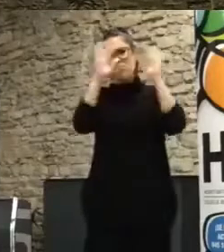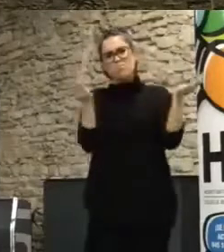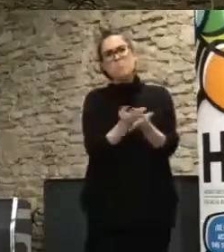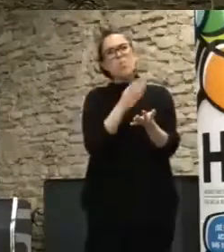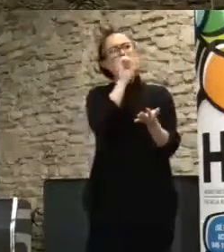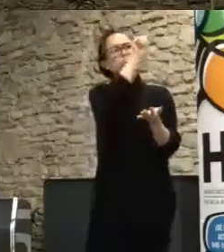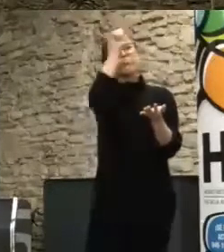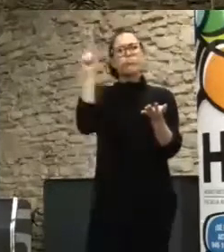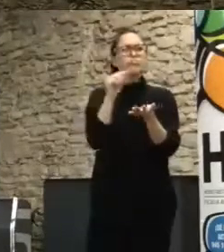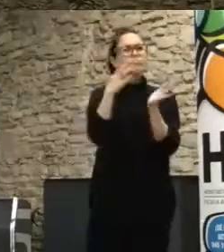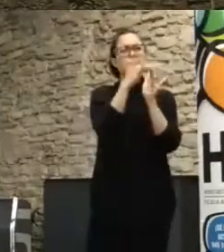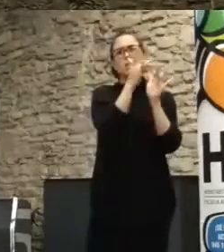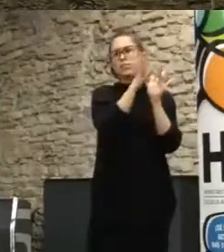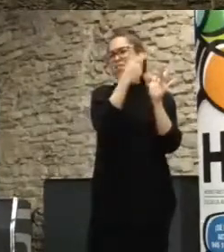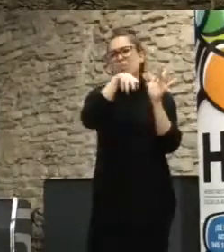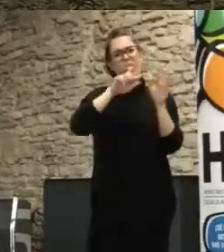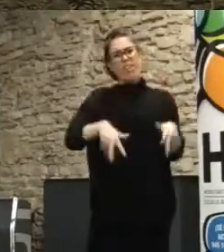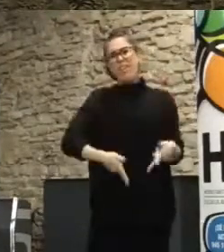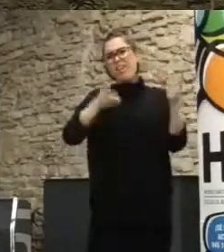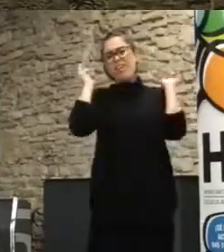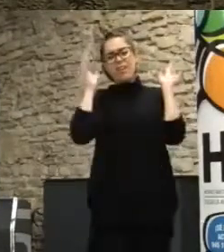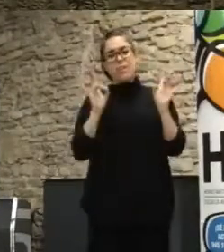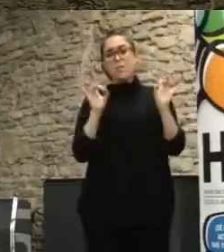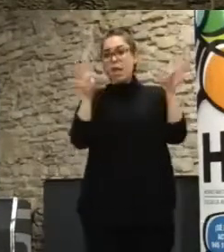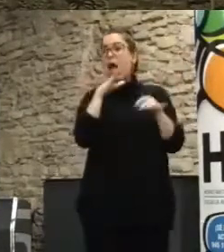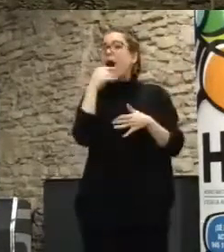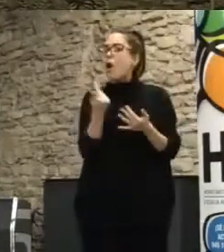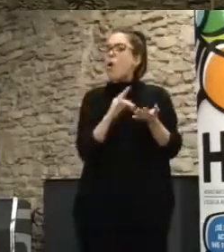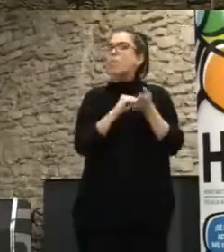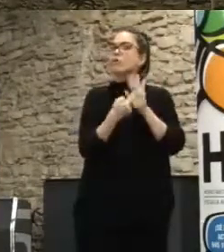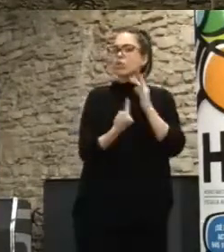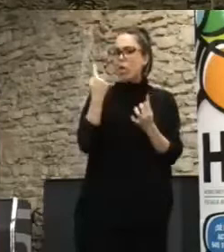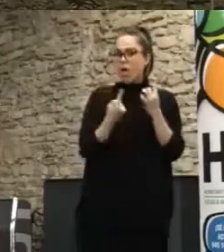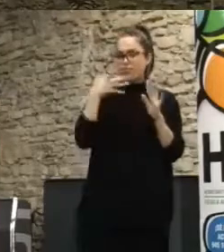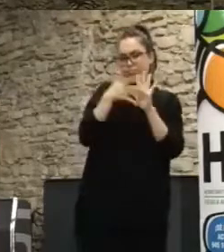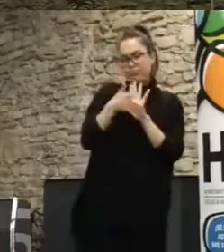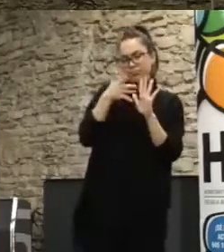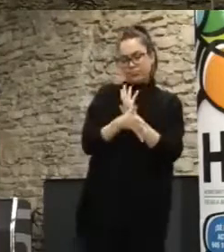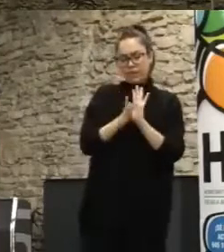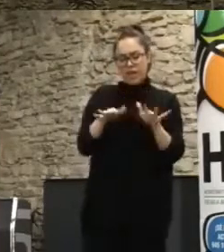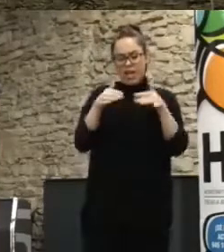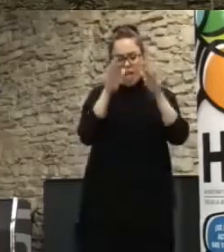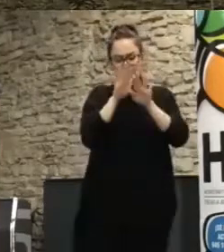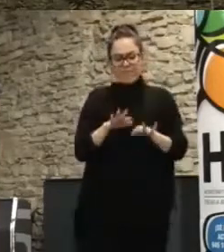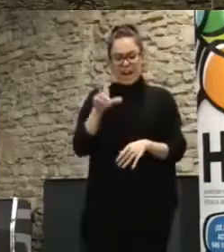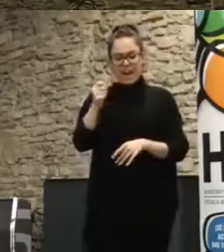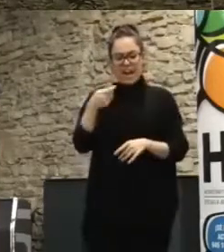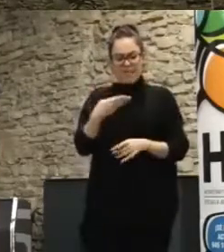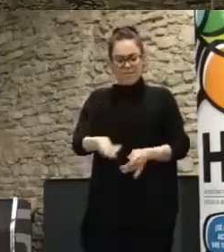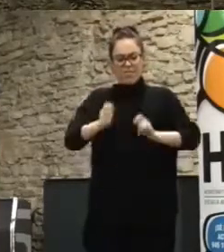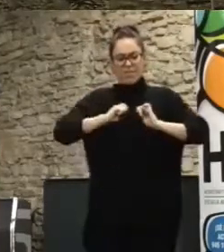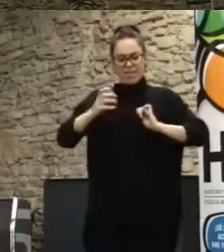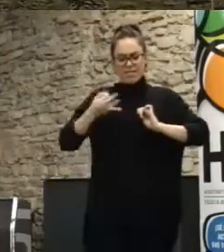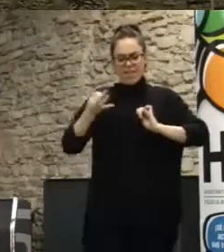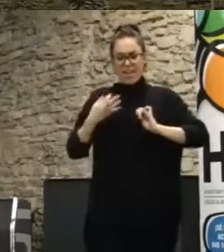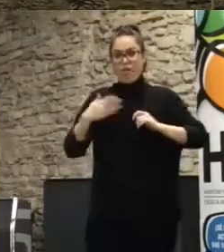libertad. Y ahora os explico algunos de los proyectos de investigación. O sea, lo que te da un lab es poder tener un laboratorio